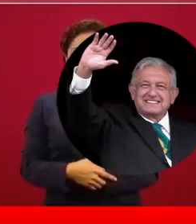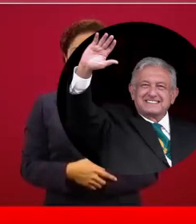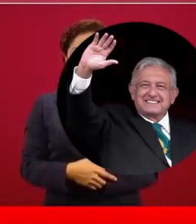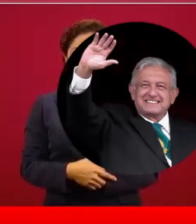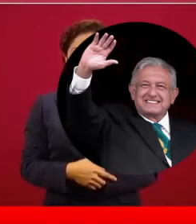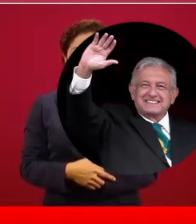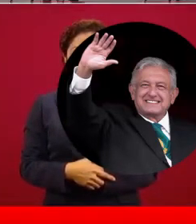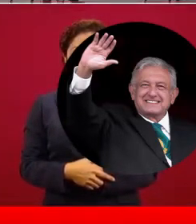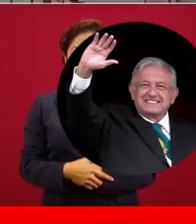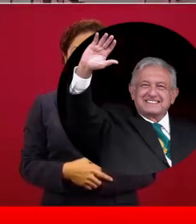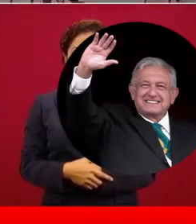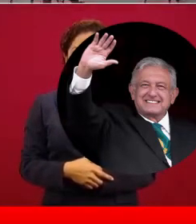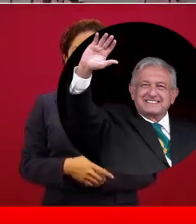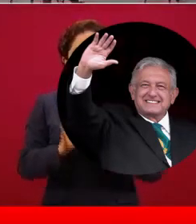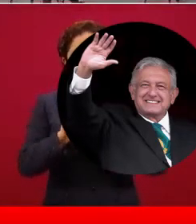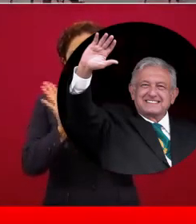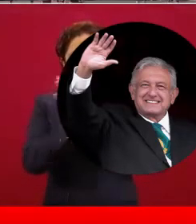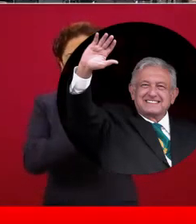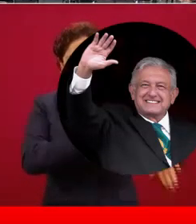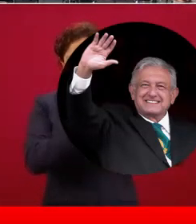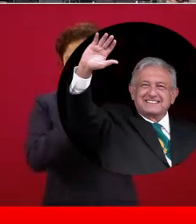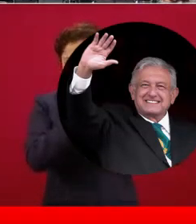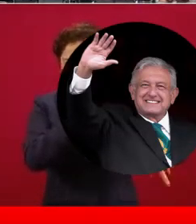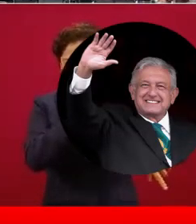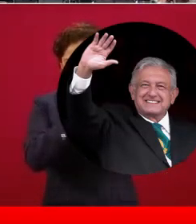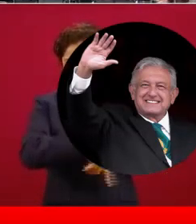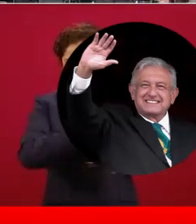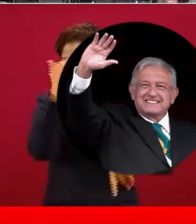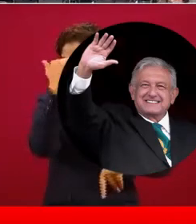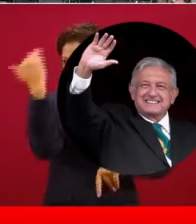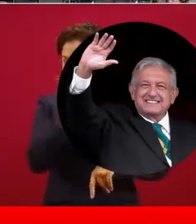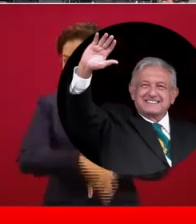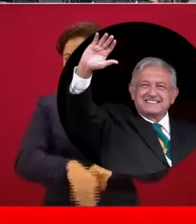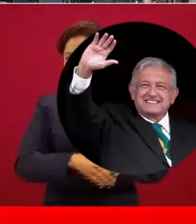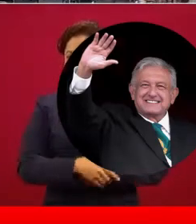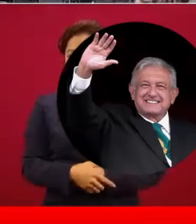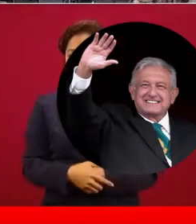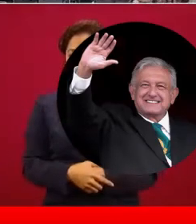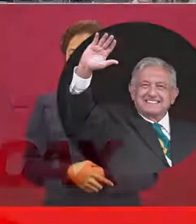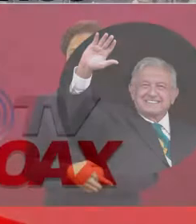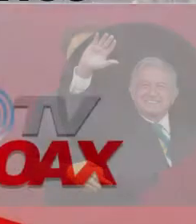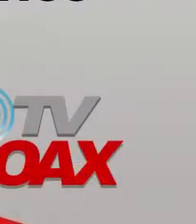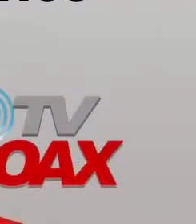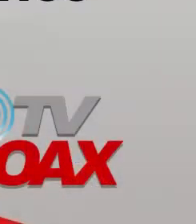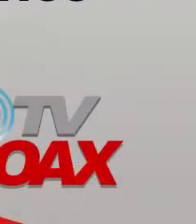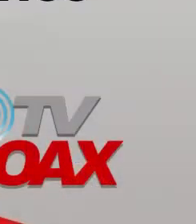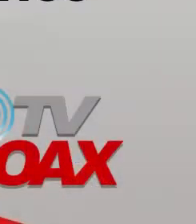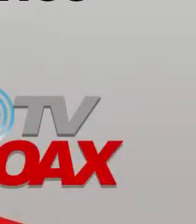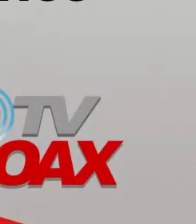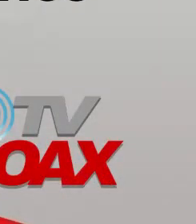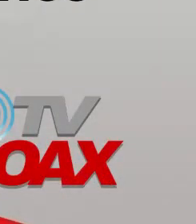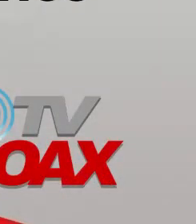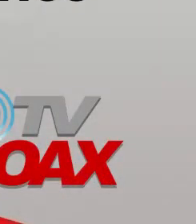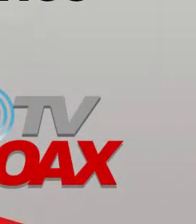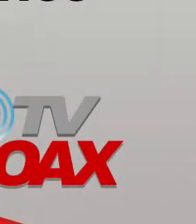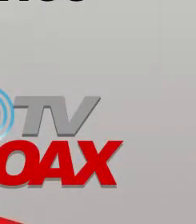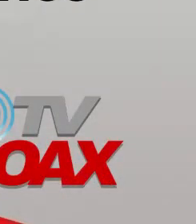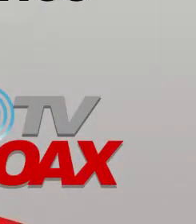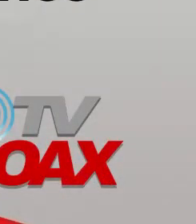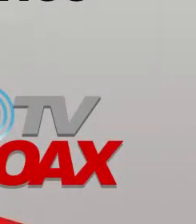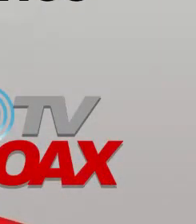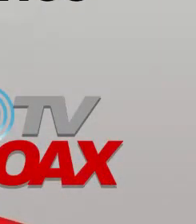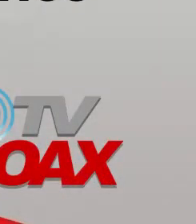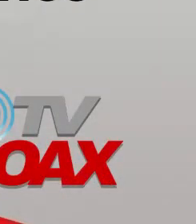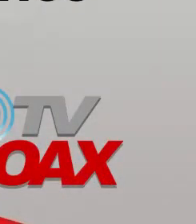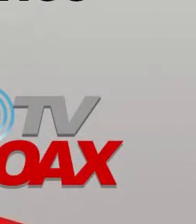Entonces, ya, ya, porque está fuertísimo. Nos vemos mañana. Adiós, adiós. Nos vemos